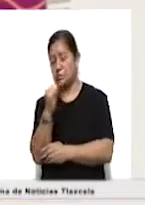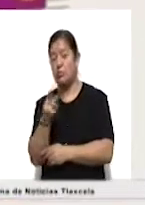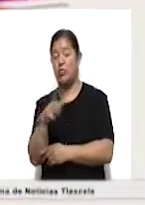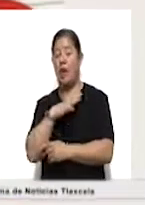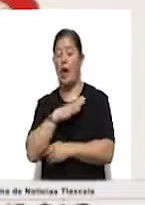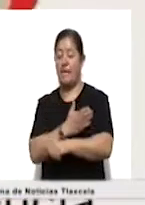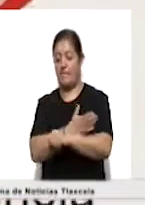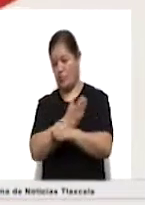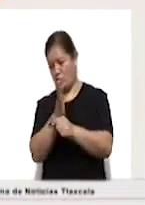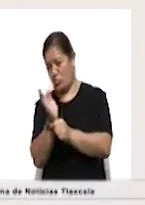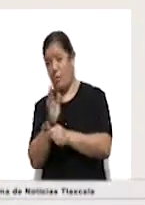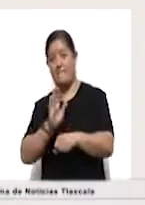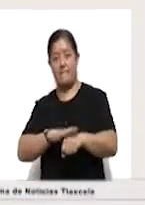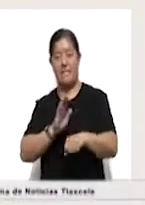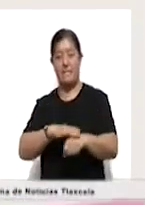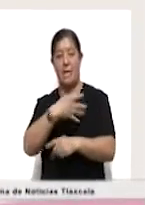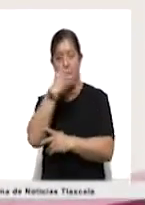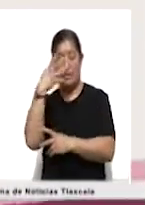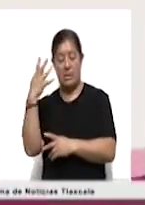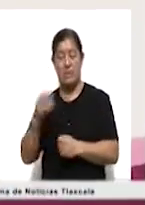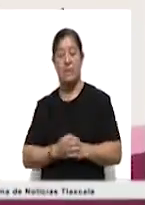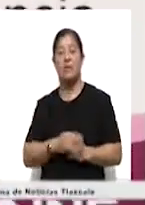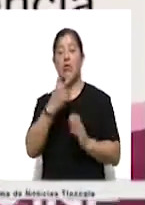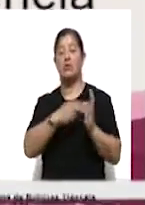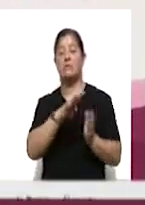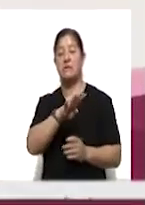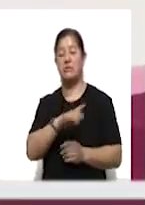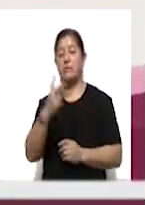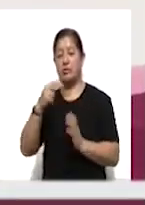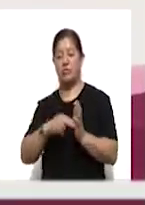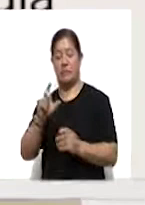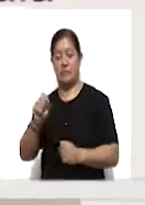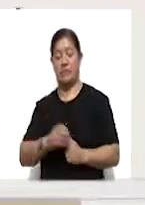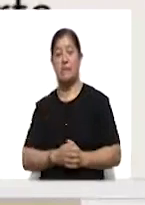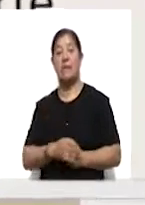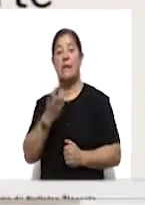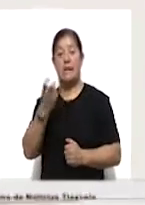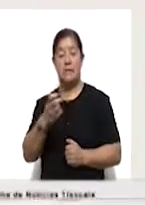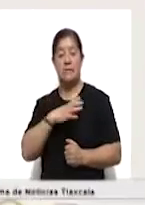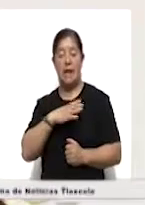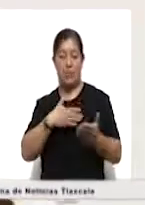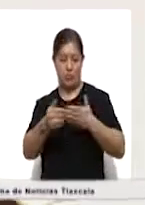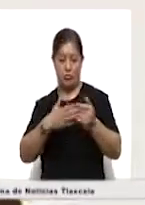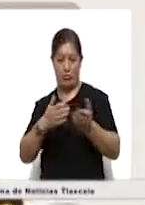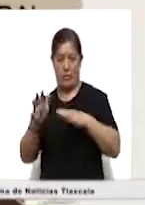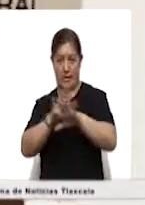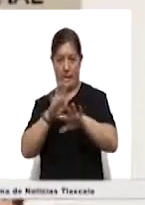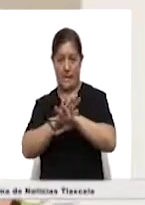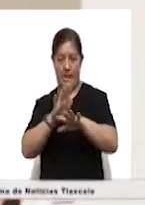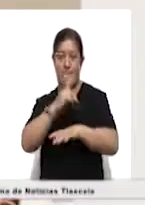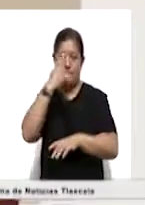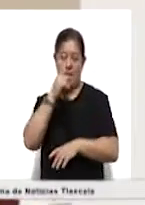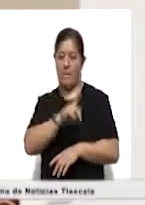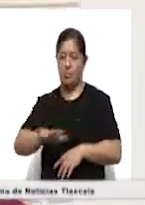extendería la vigencia de las credenciales vencidas en el año 2019 y 2020. Dicha vigencia fue modificada una vez más para que